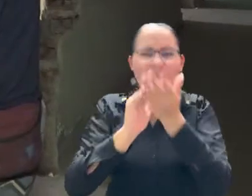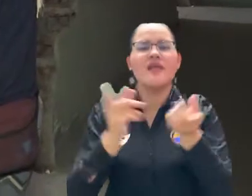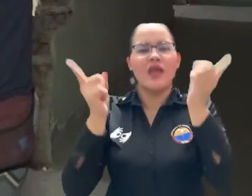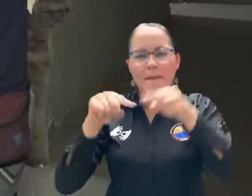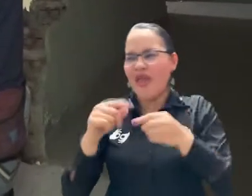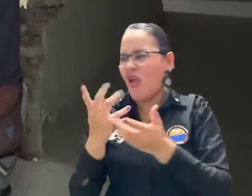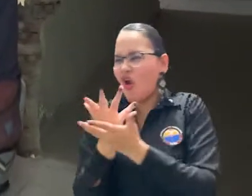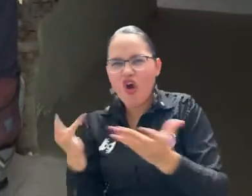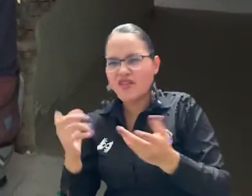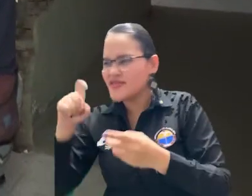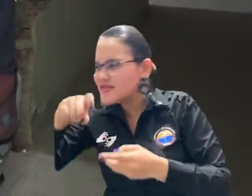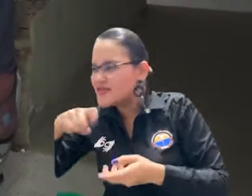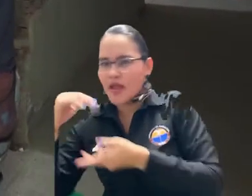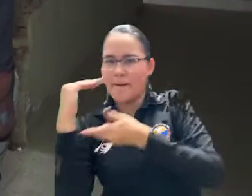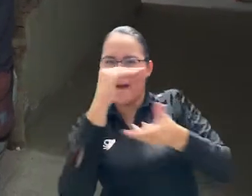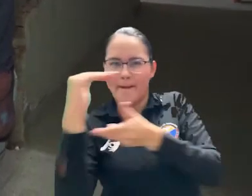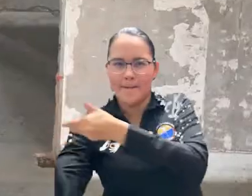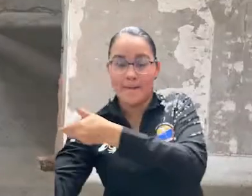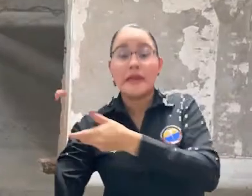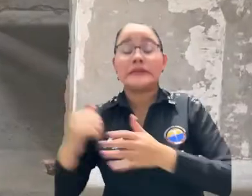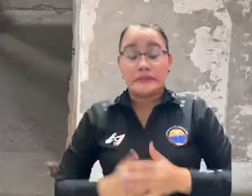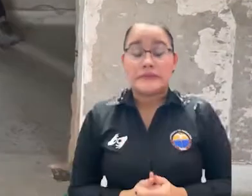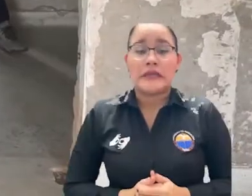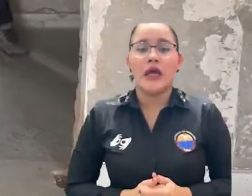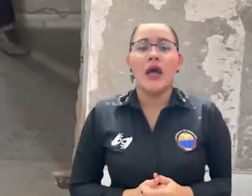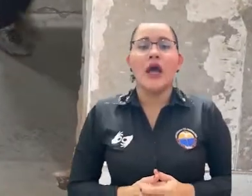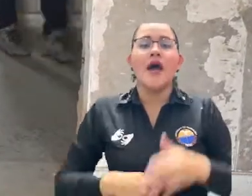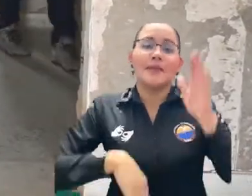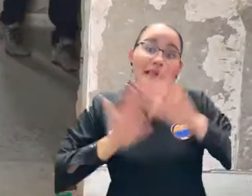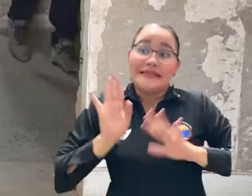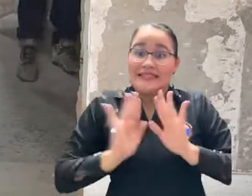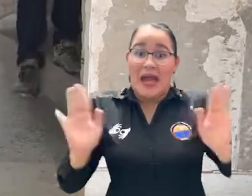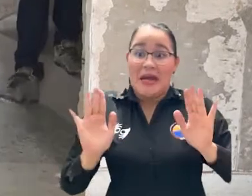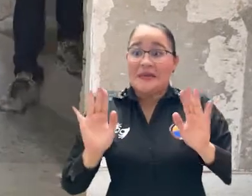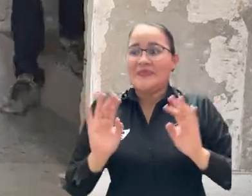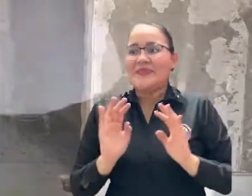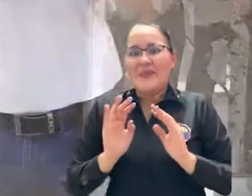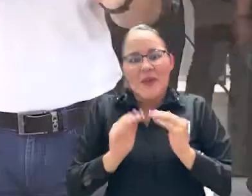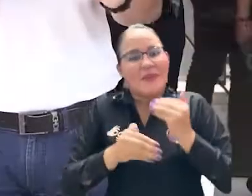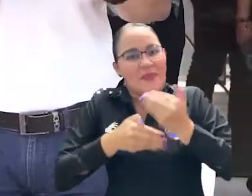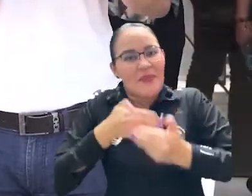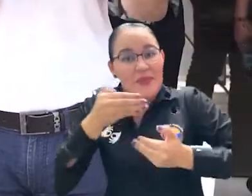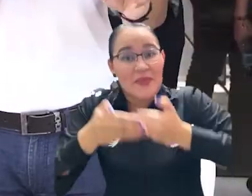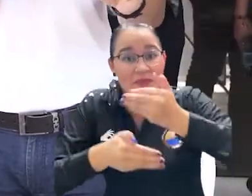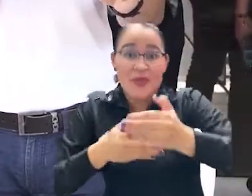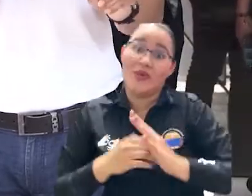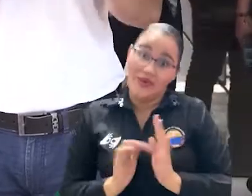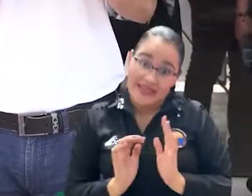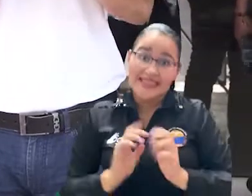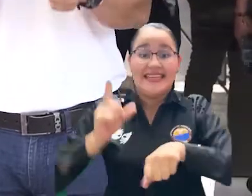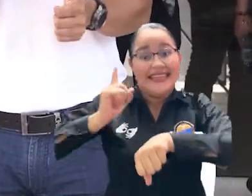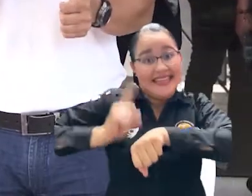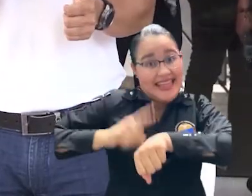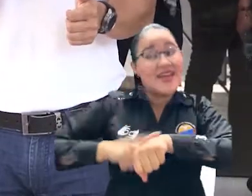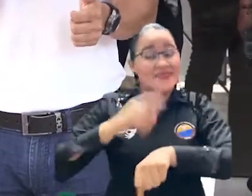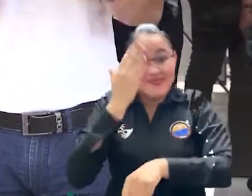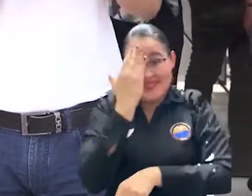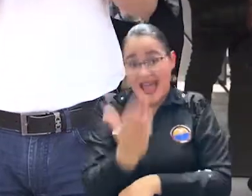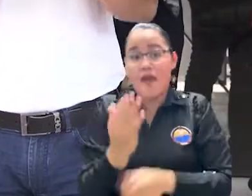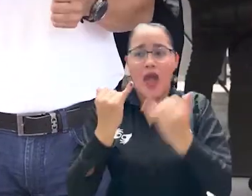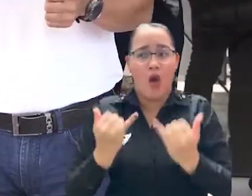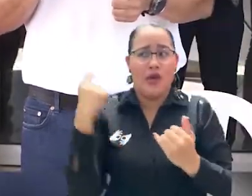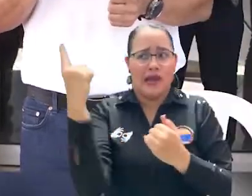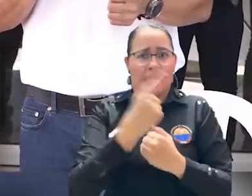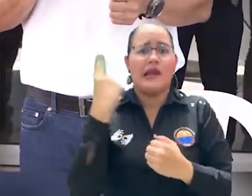parte académica. Sin embargo, este primer aporte yo creo que es un primer pasito. No es pequeño porque son 3 mil millones en tiempos de pandemia.